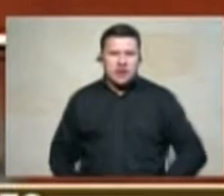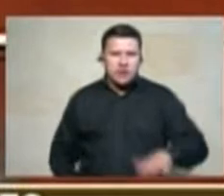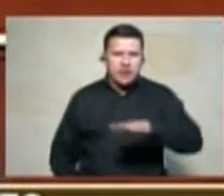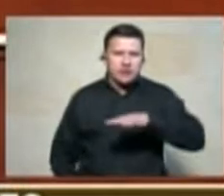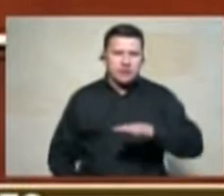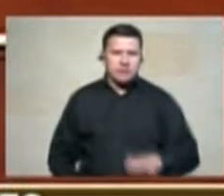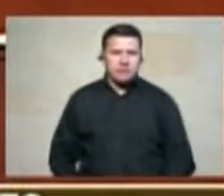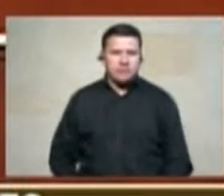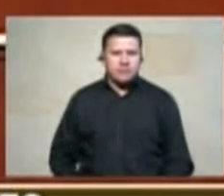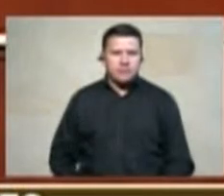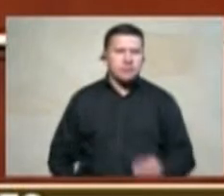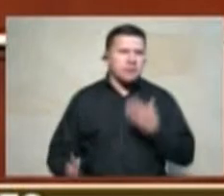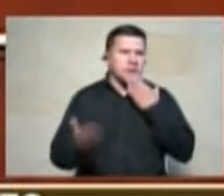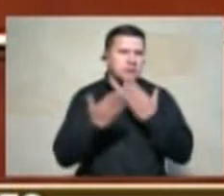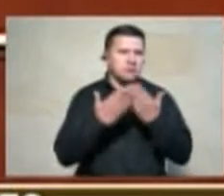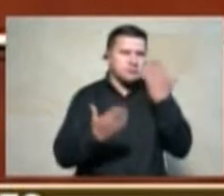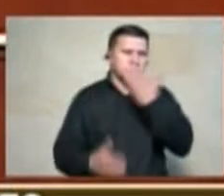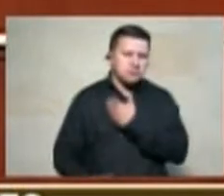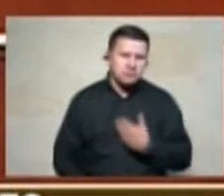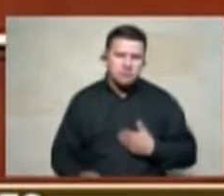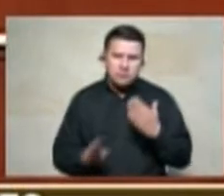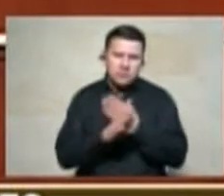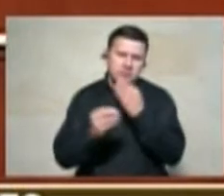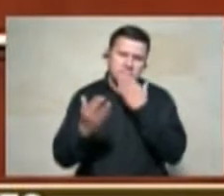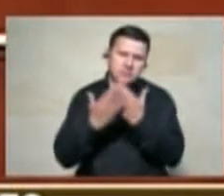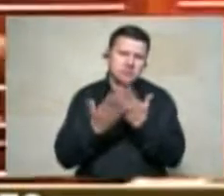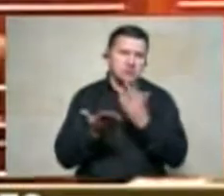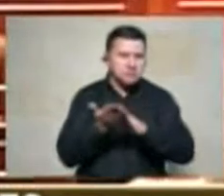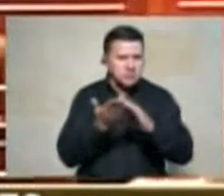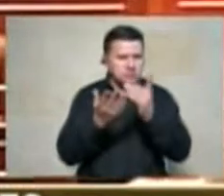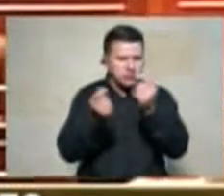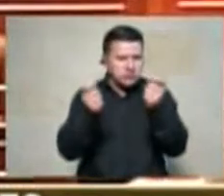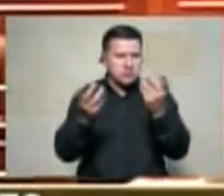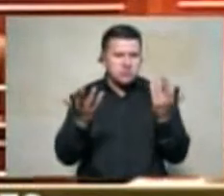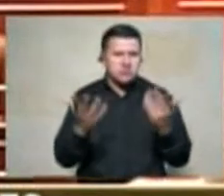venido pasando muchas gracias señor presidente muchas gracias señores congresistas